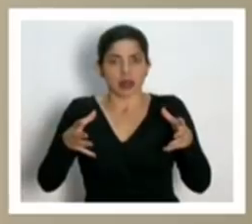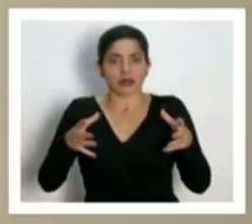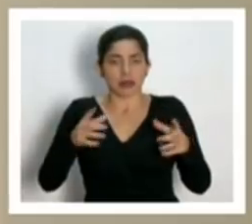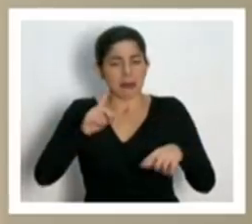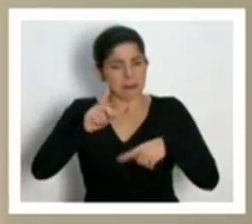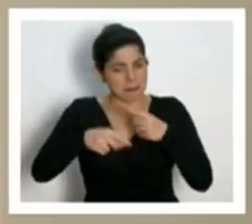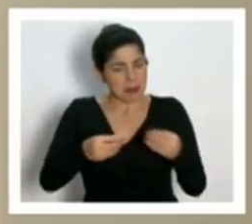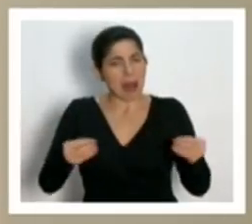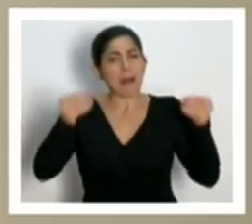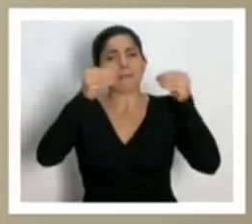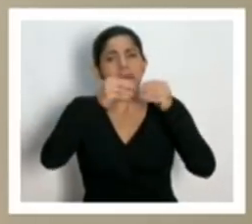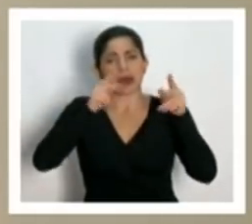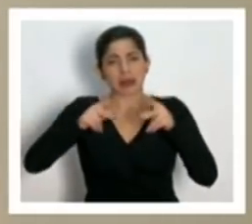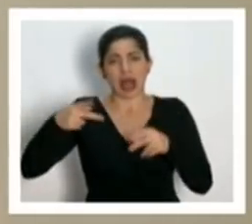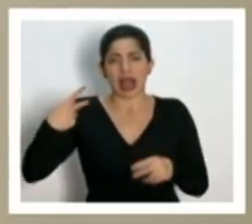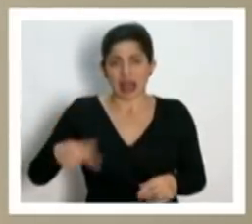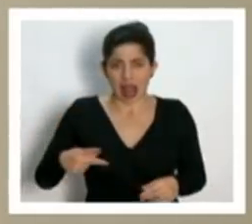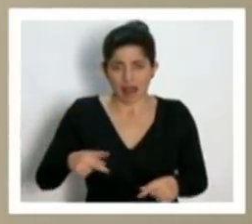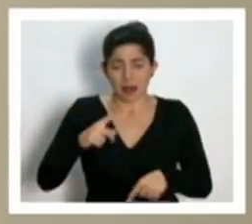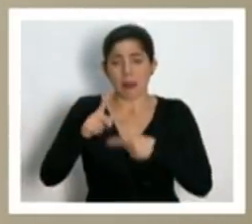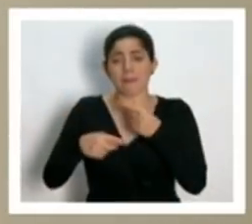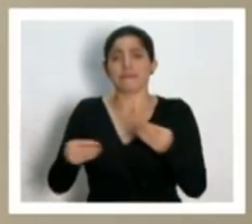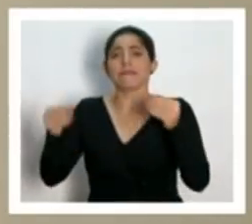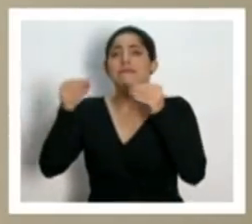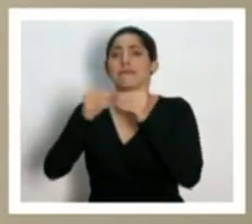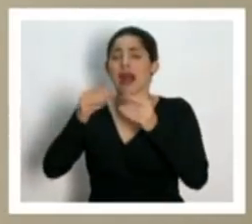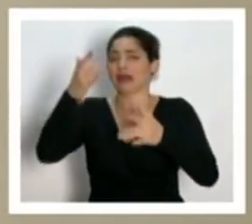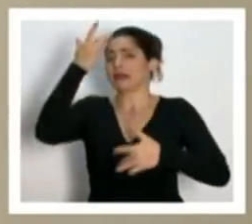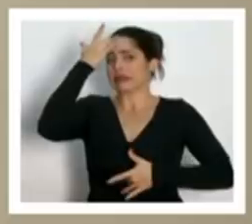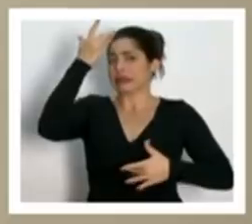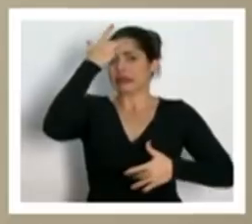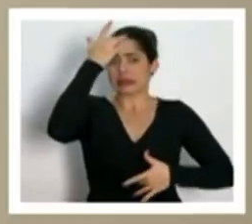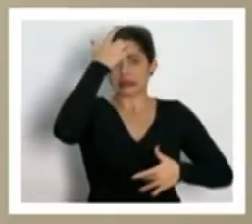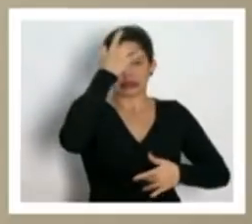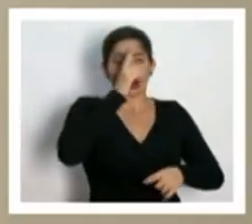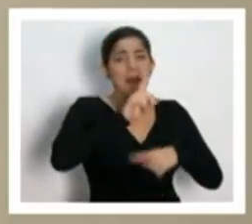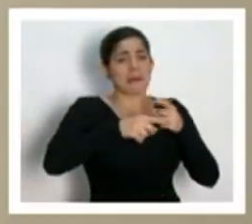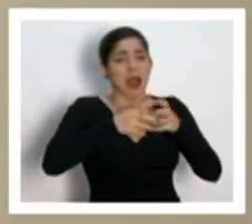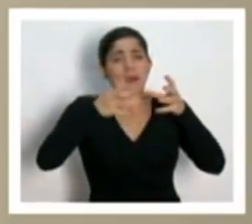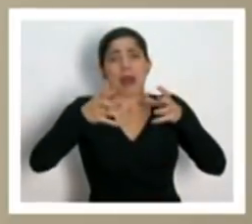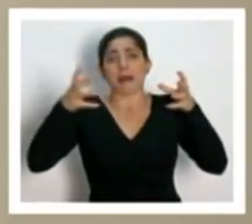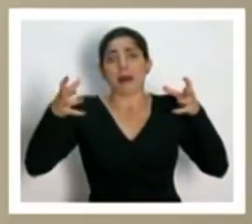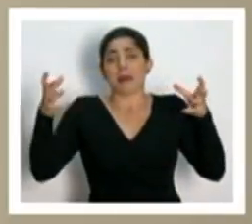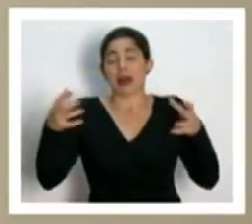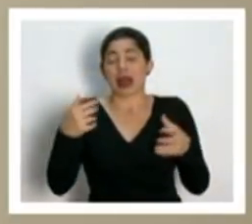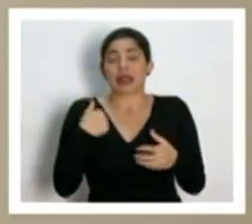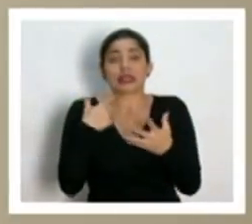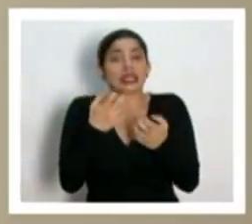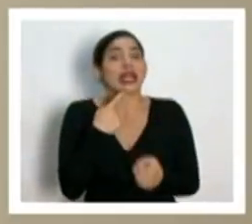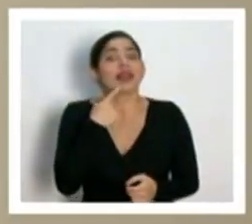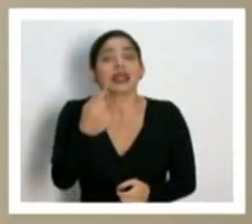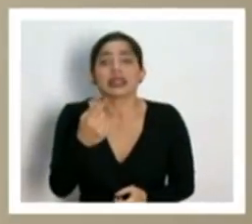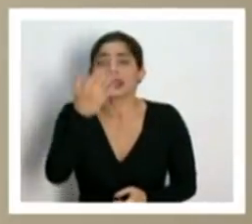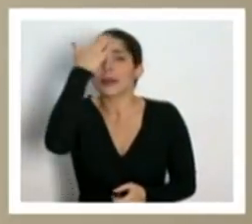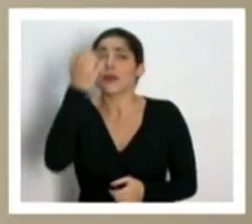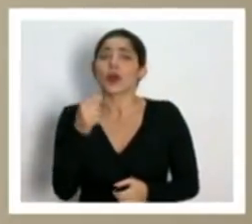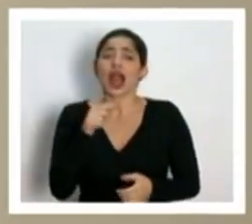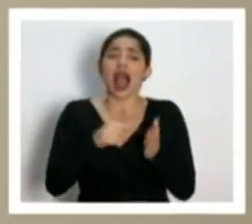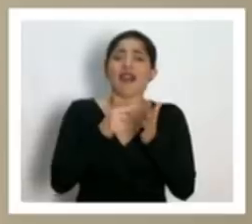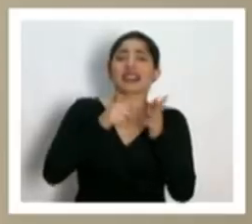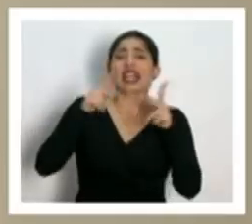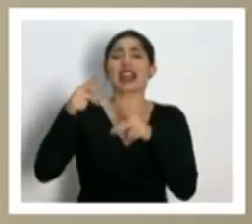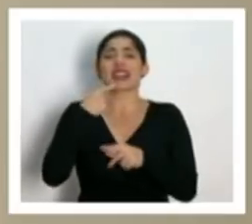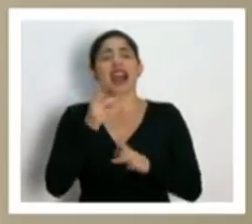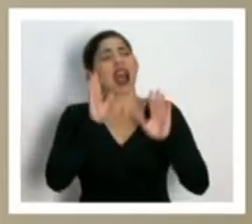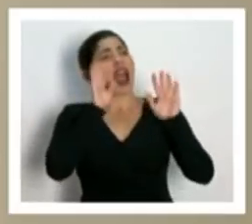más casos graves que van a haber más casos infectados que vamos para arriba esto no se puede yo lo quiero decir porque esto a veces la gente